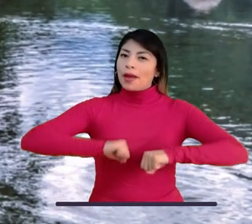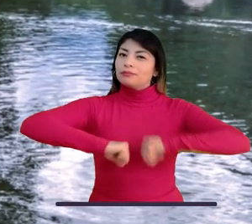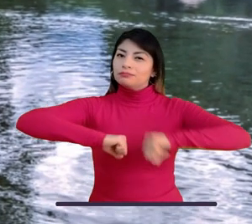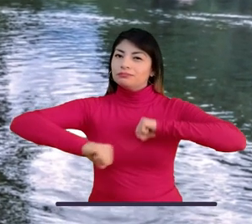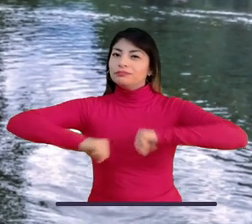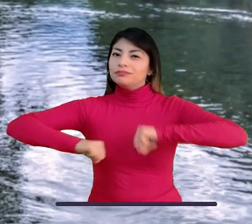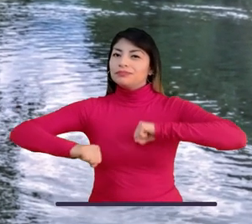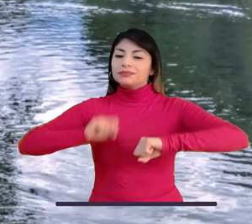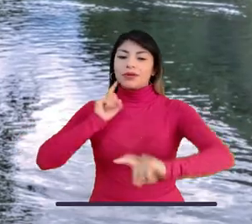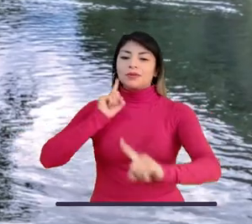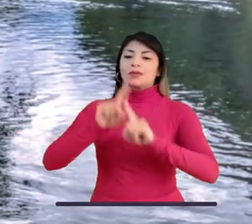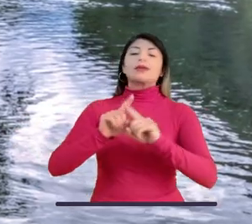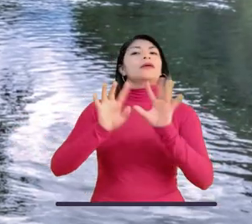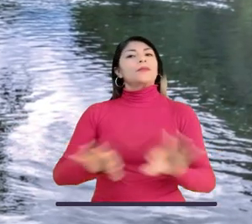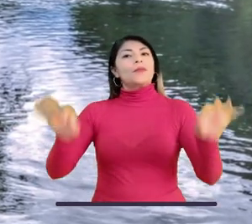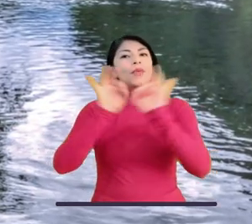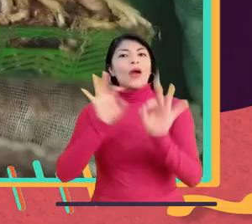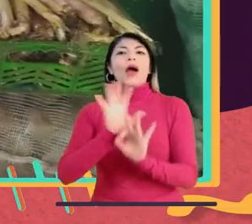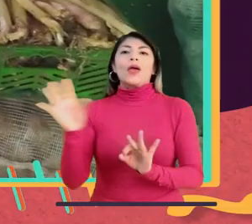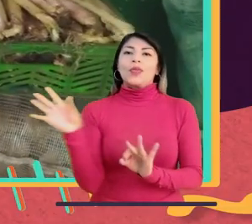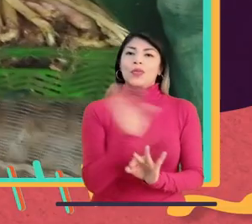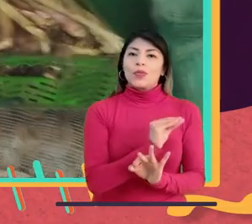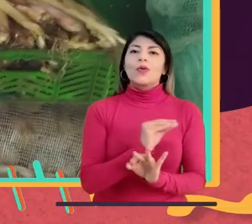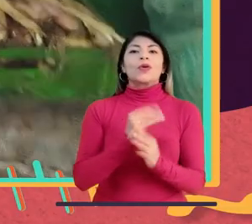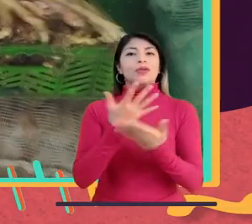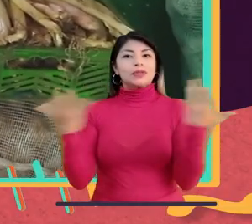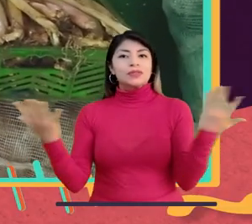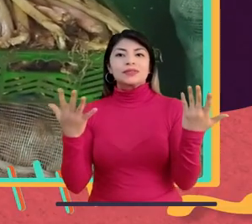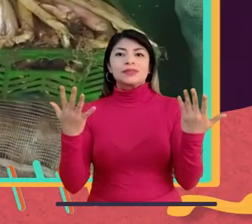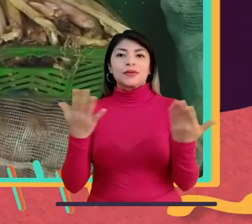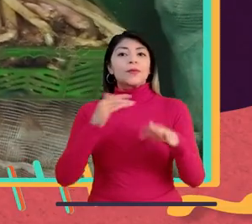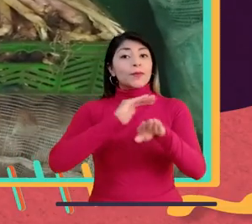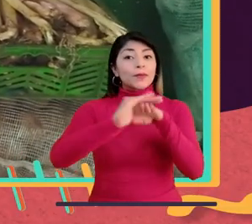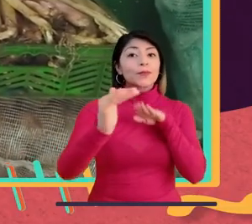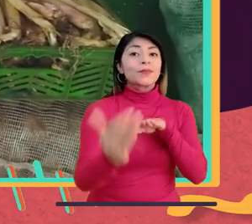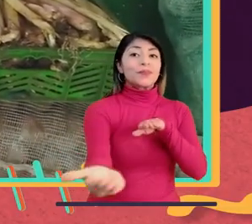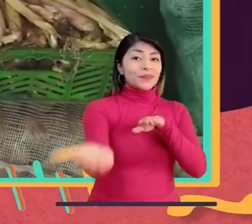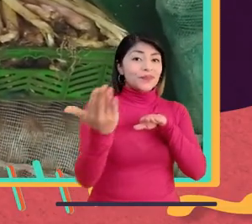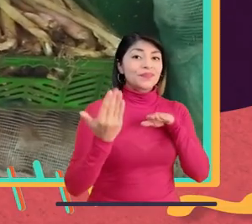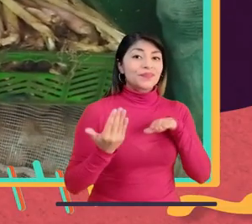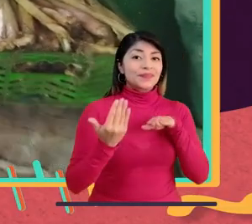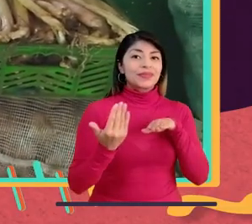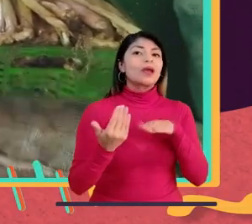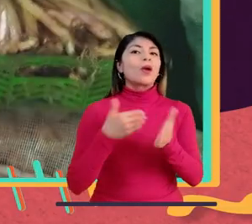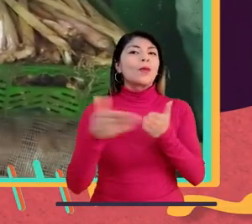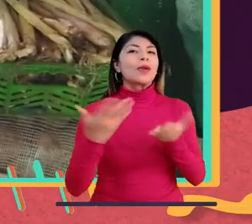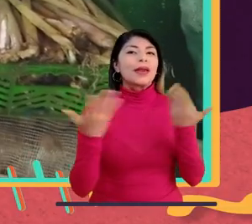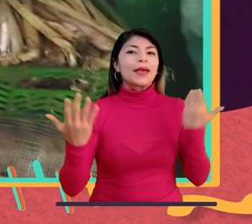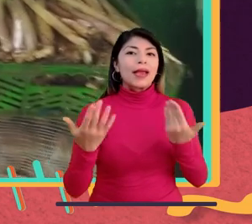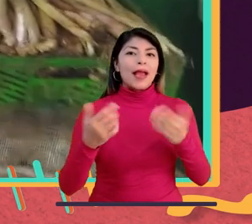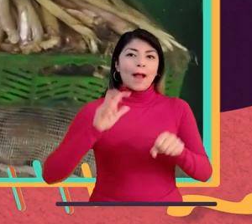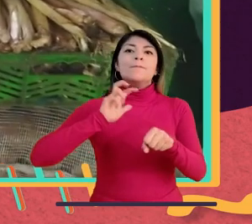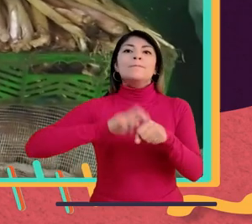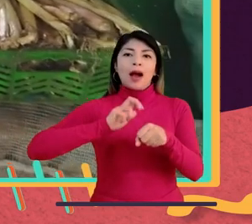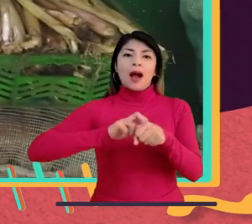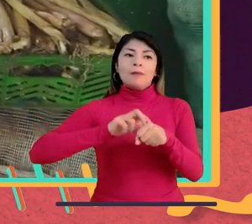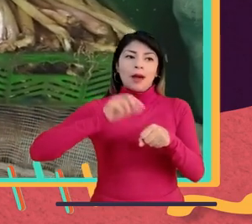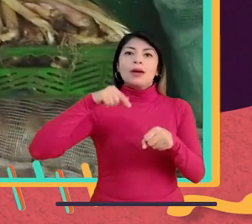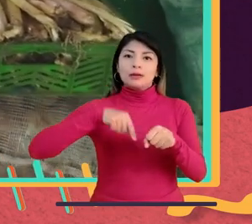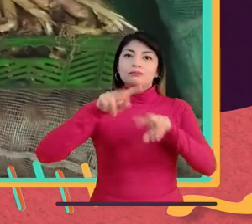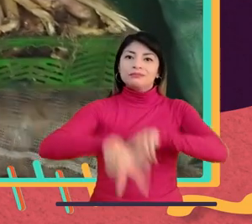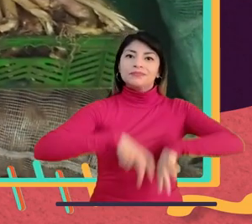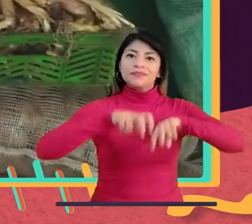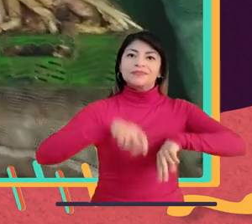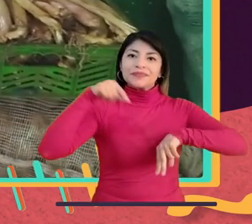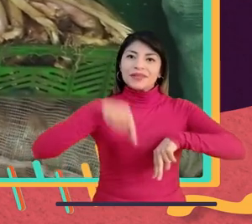ciudadanos y movilizarnos por ella. Hola a todos y a todas, hoy por aquí paso para invitarlos a comprar papa del